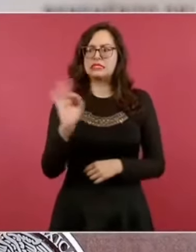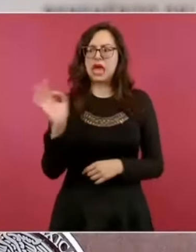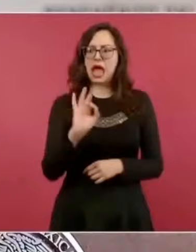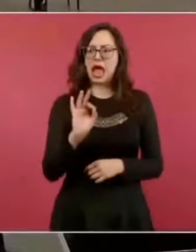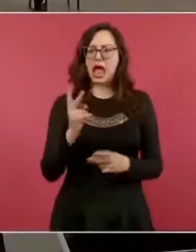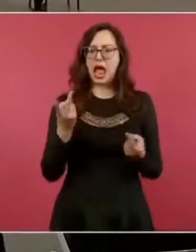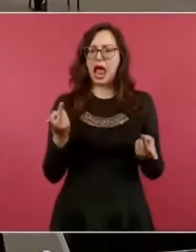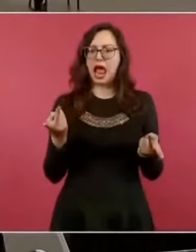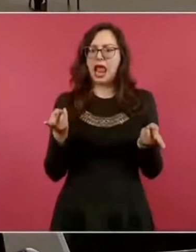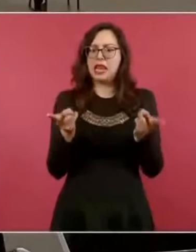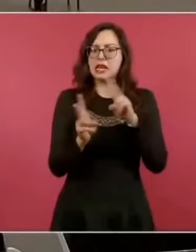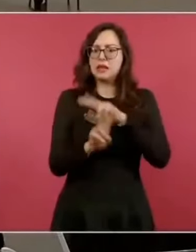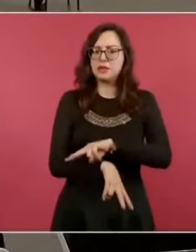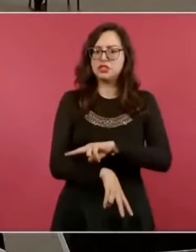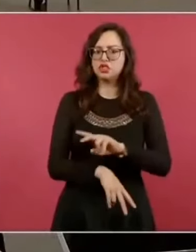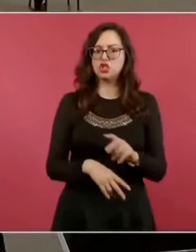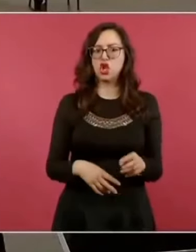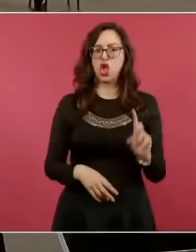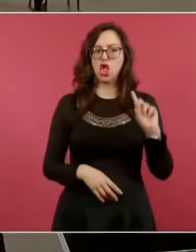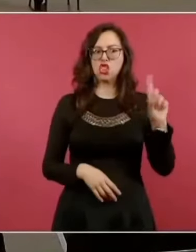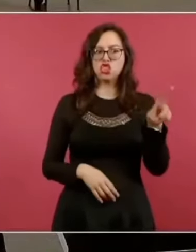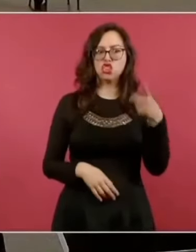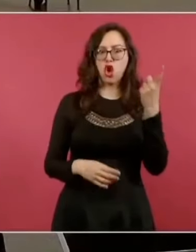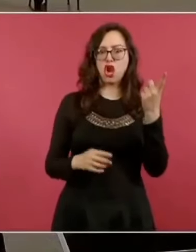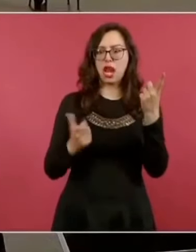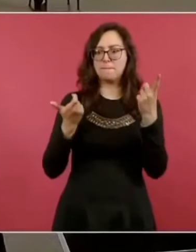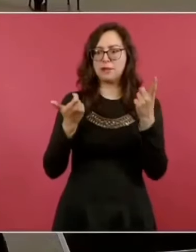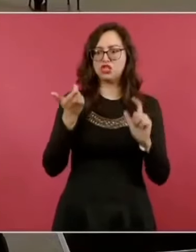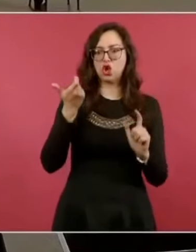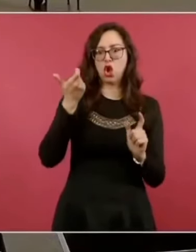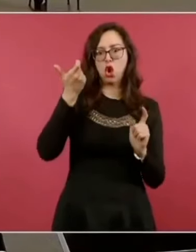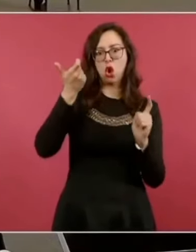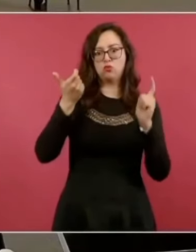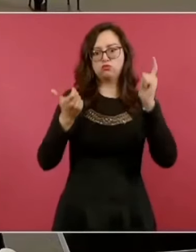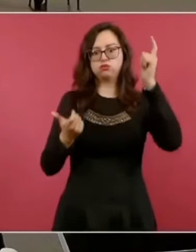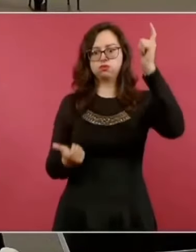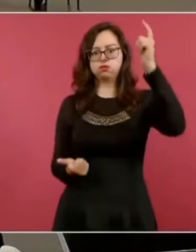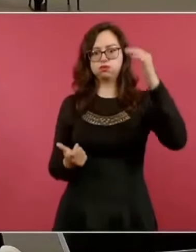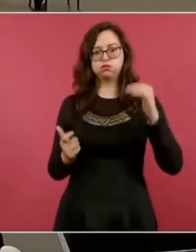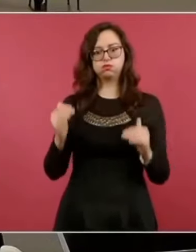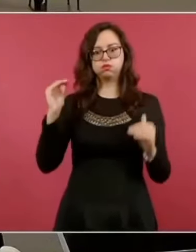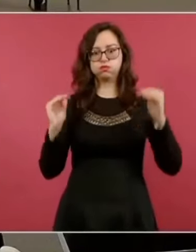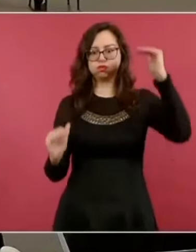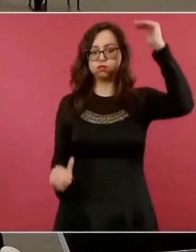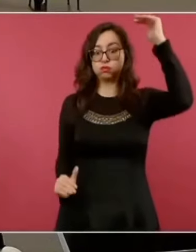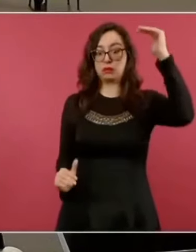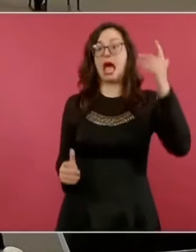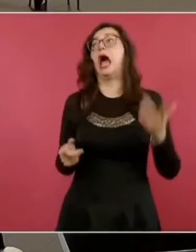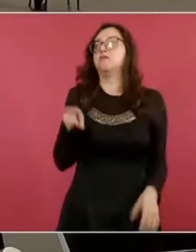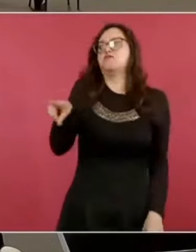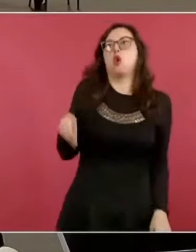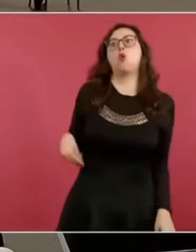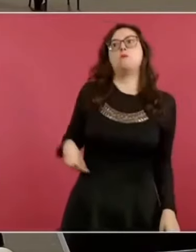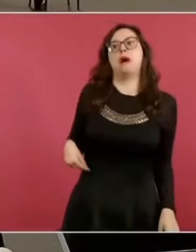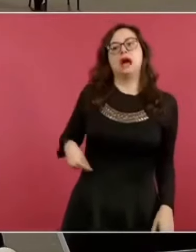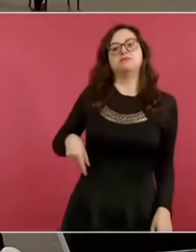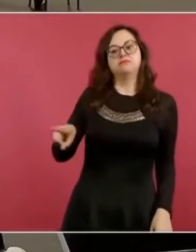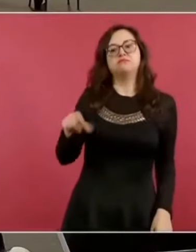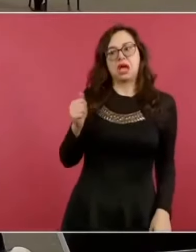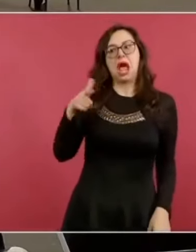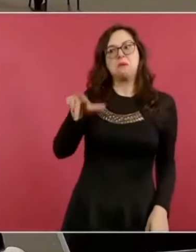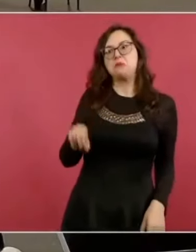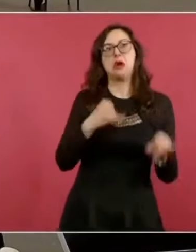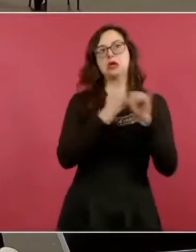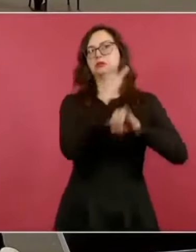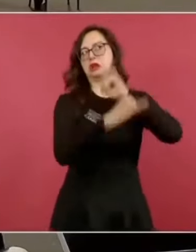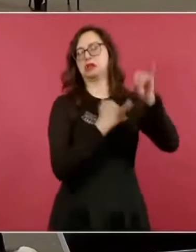seguramente sí sería culpa del presidente y sus políticas. ¿No les parece absurdo? Esto no deja de